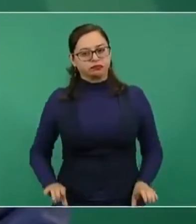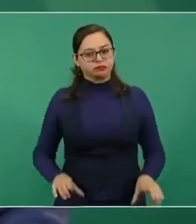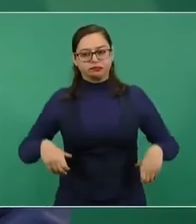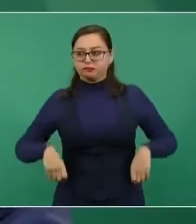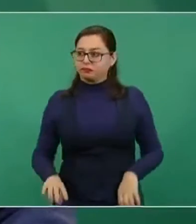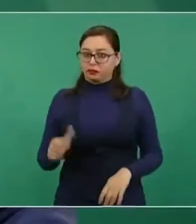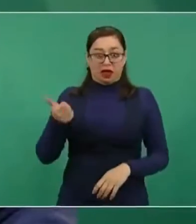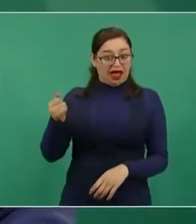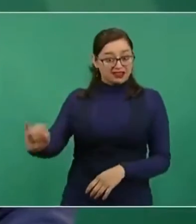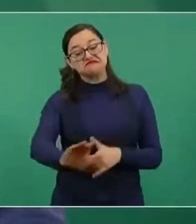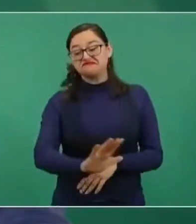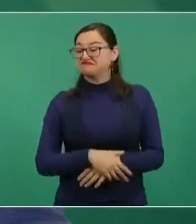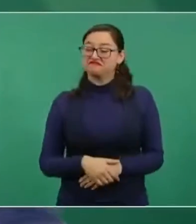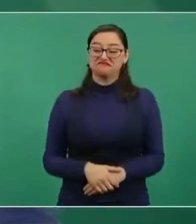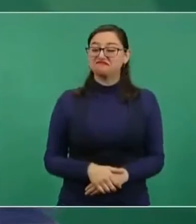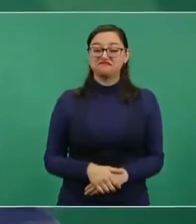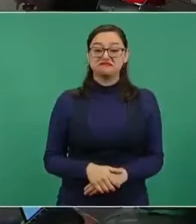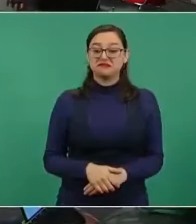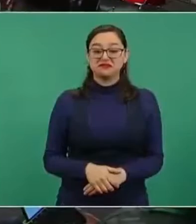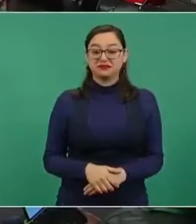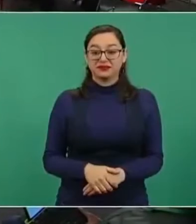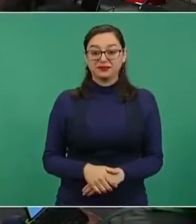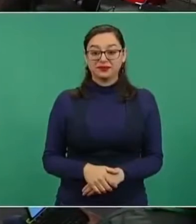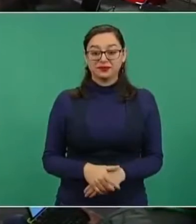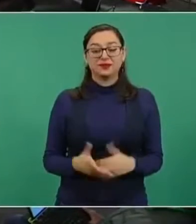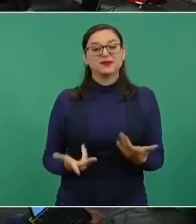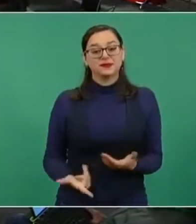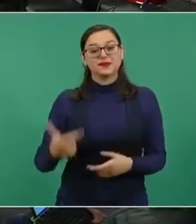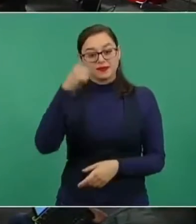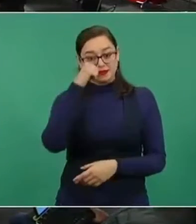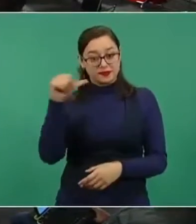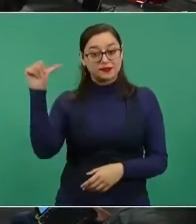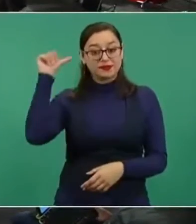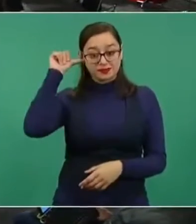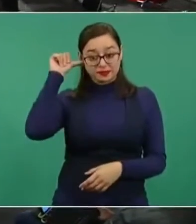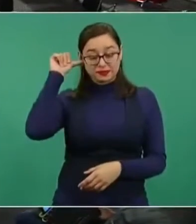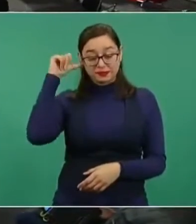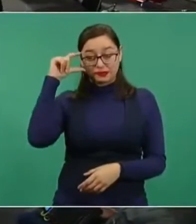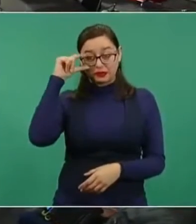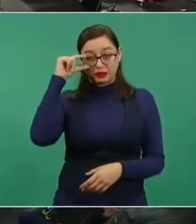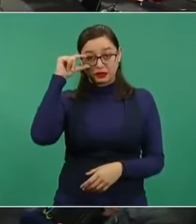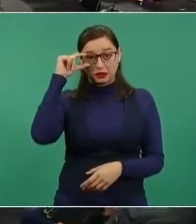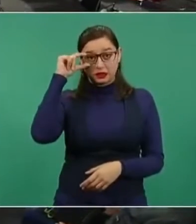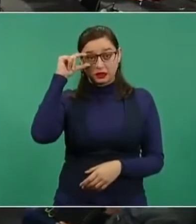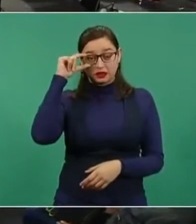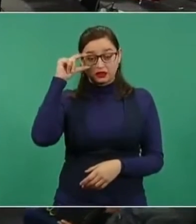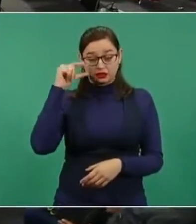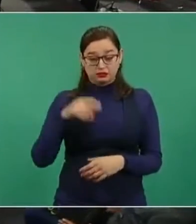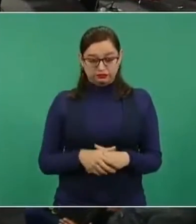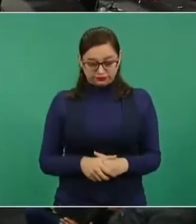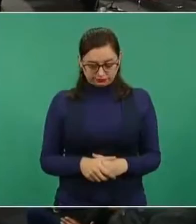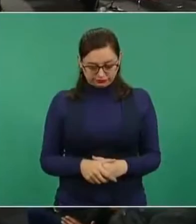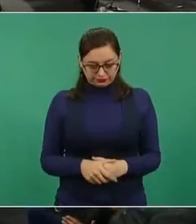ni podrán. Ayer hablaba yo de cómo se agrupan